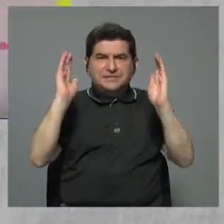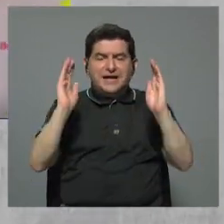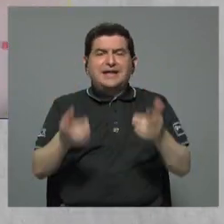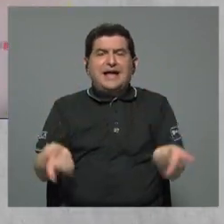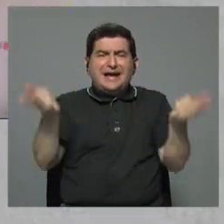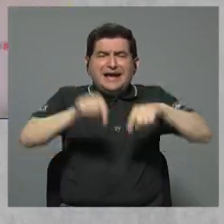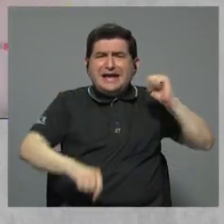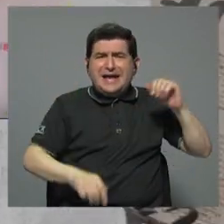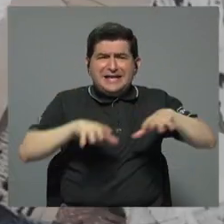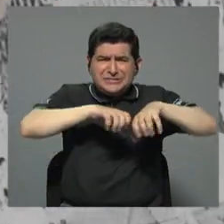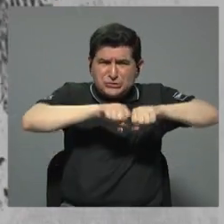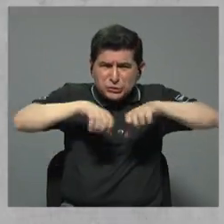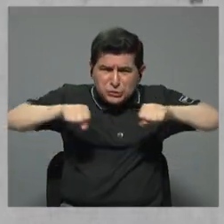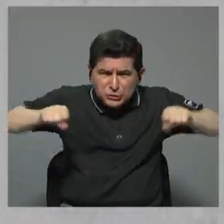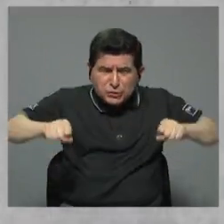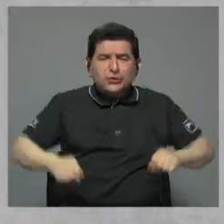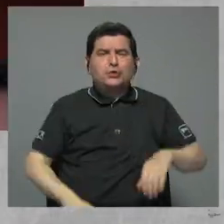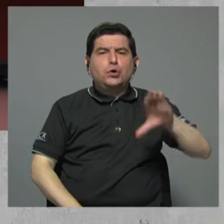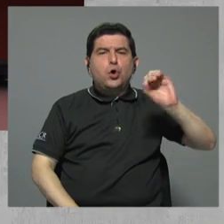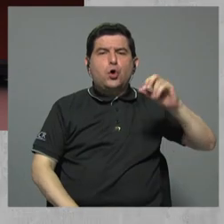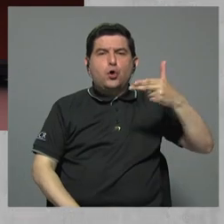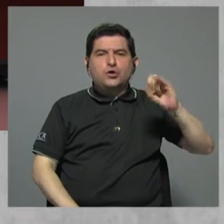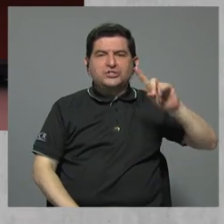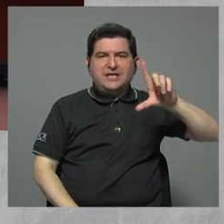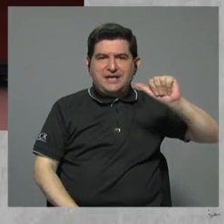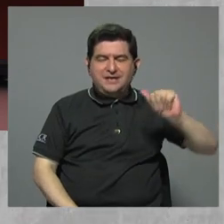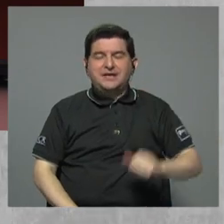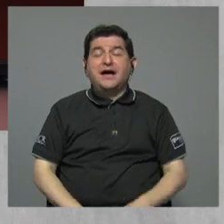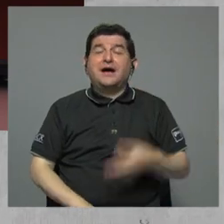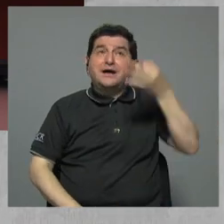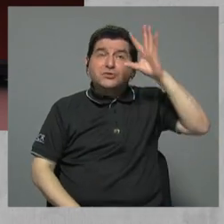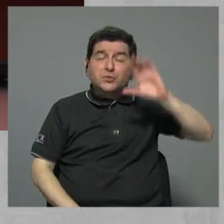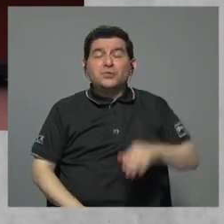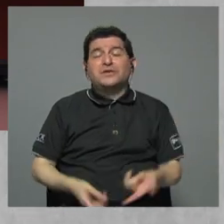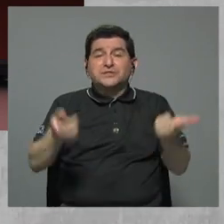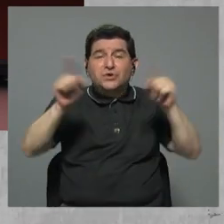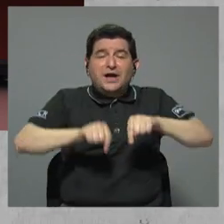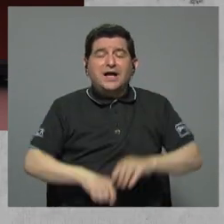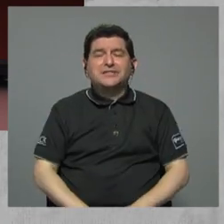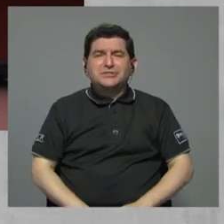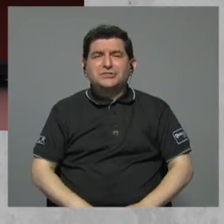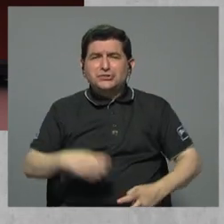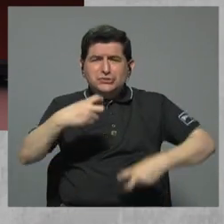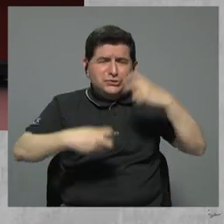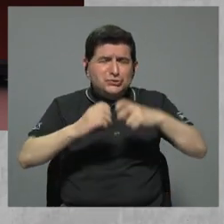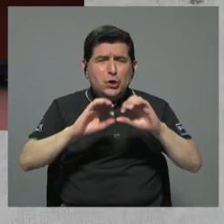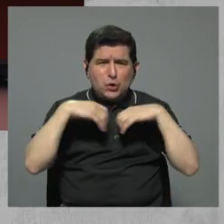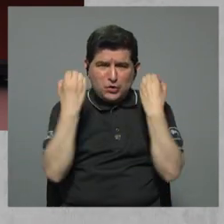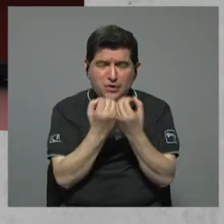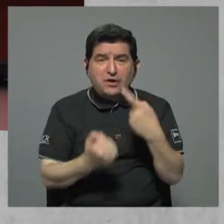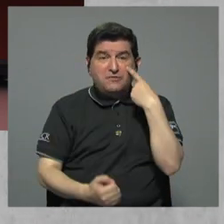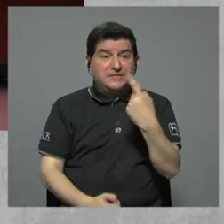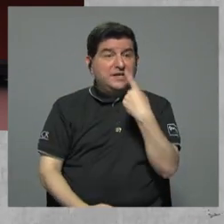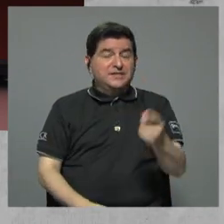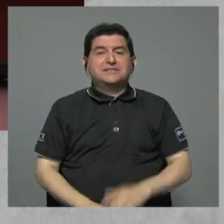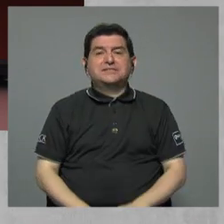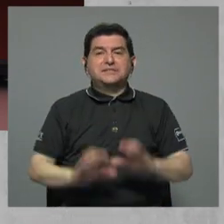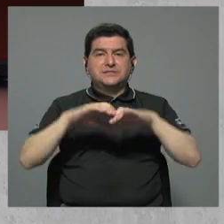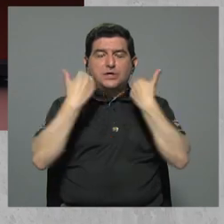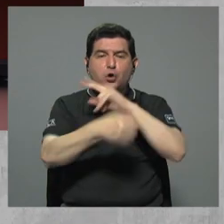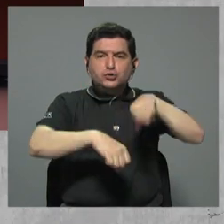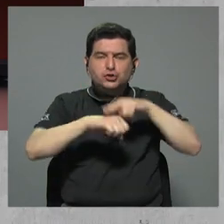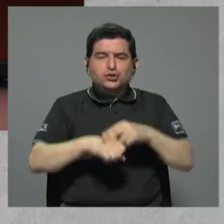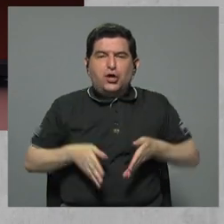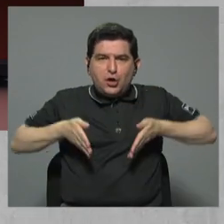caso de corrupción Cochinilla. Estamos ante un presunto caso de crimen organizado que según la Fiscalía generó al Consejo Nacional de